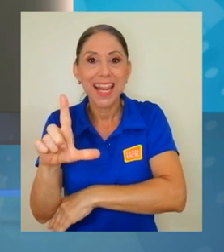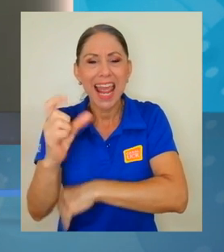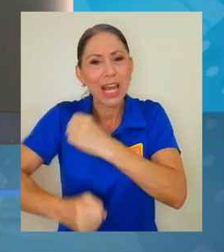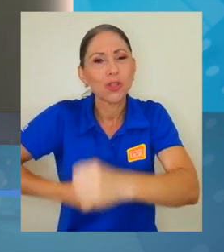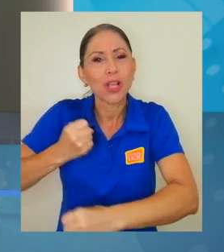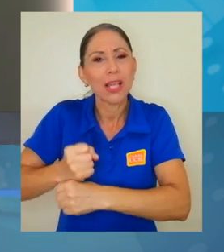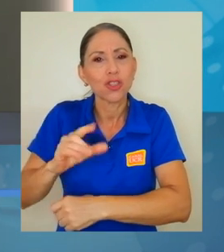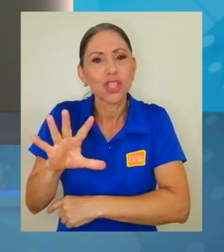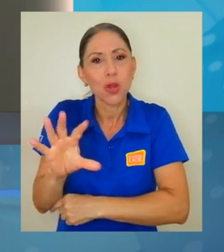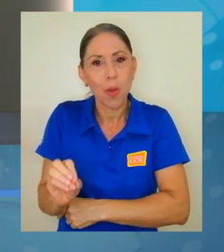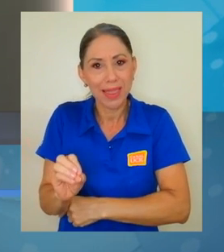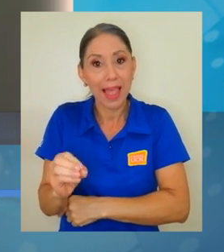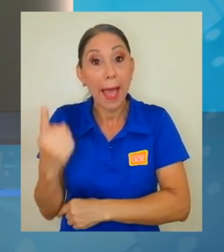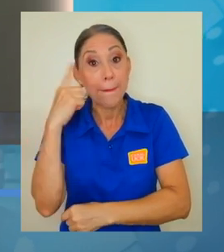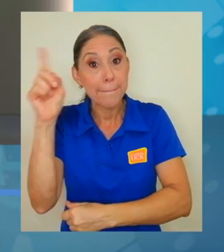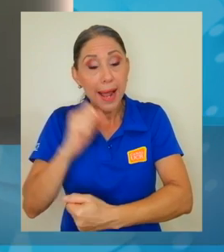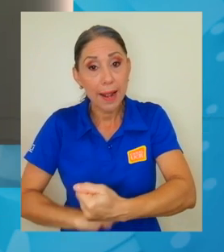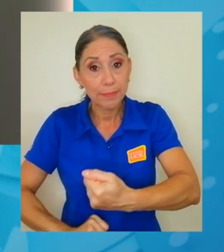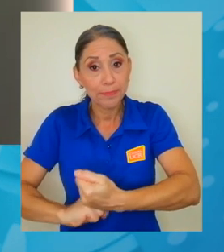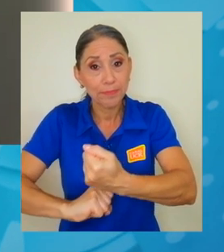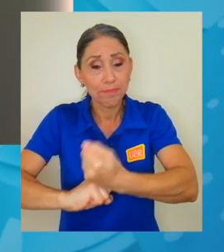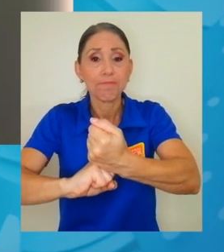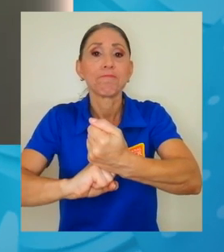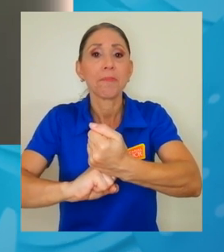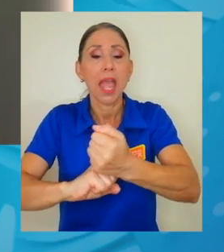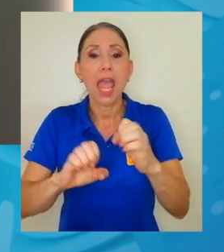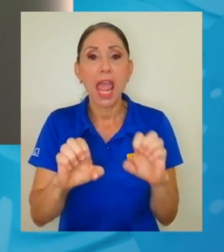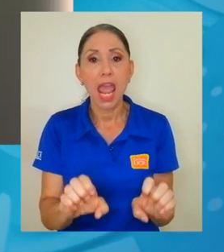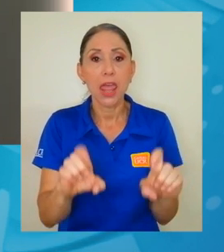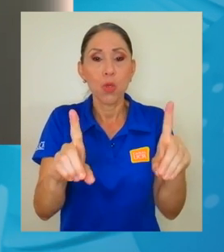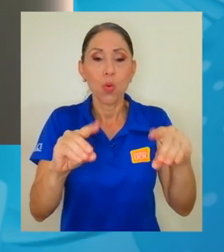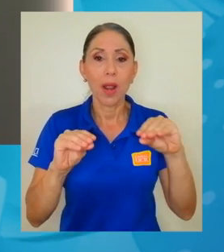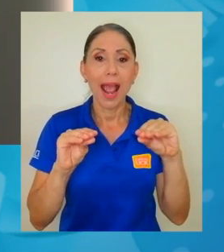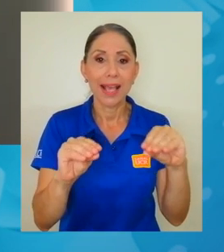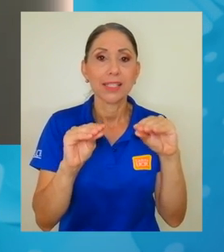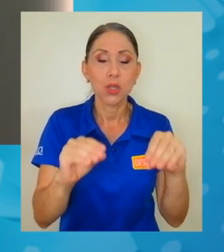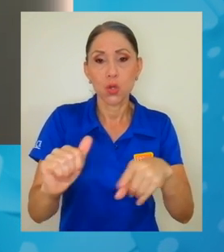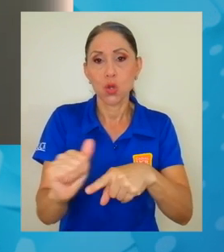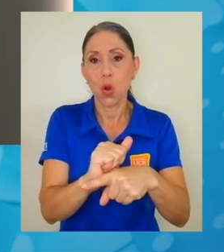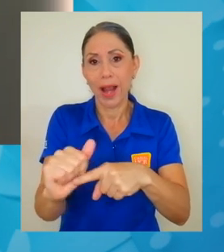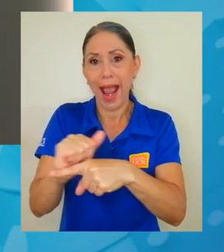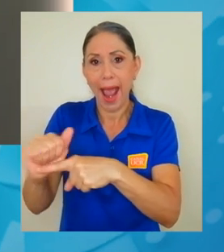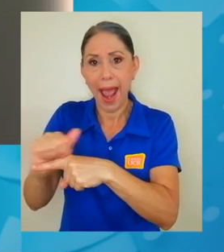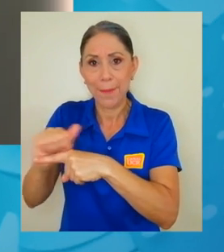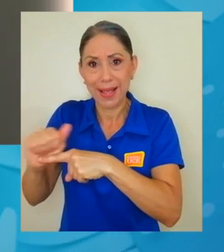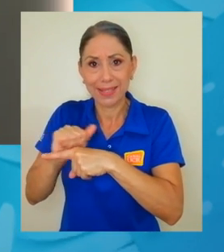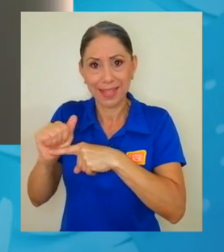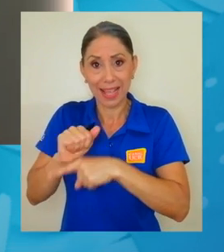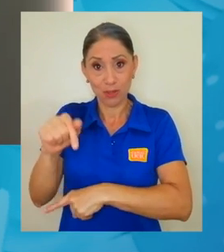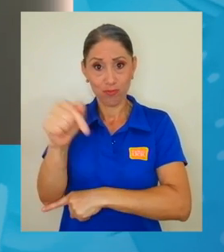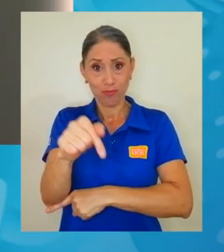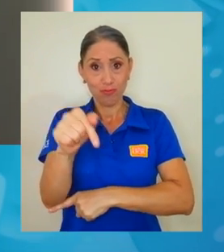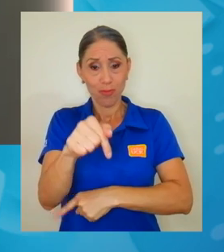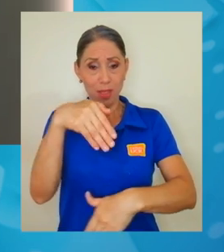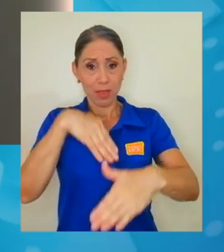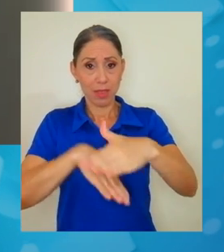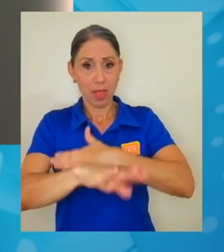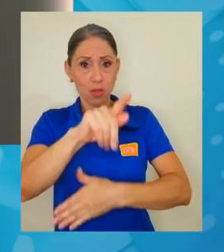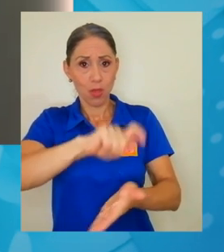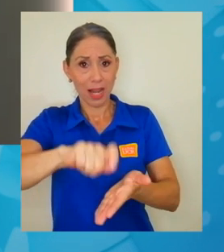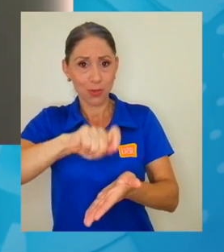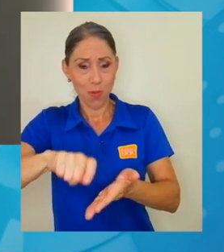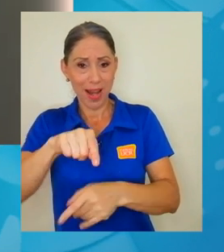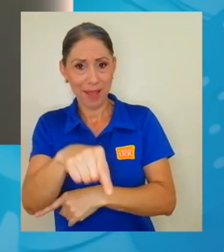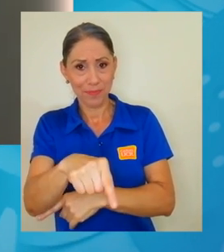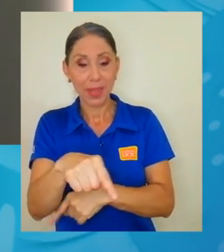Nace para dar soporte a toda la parte que es educación, la parte que es capacitación dentro de la escuela y también